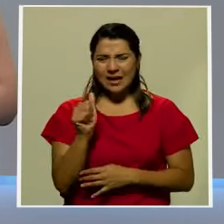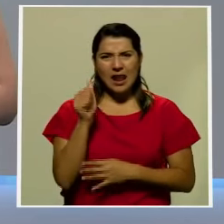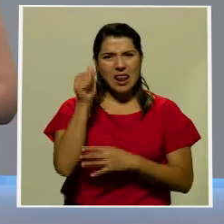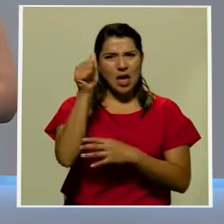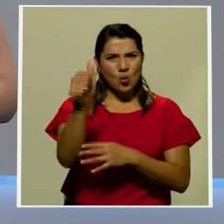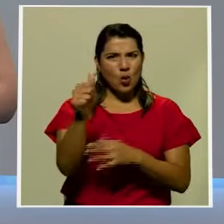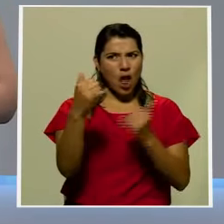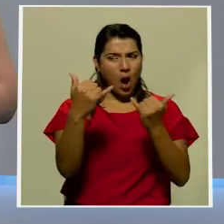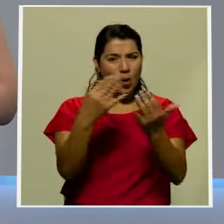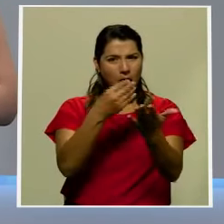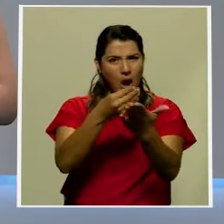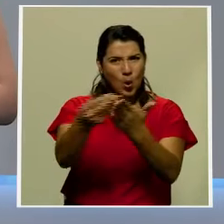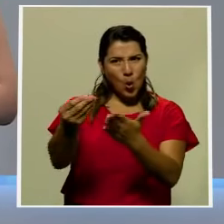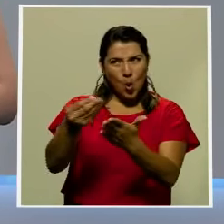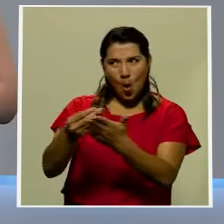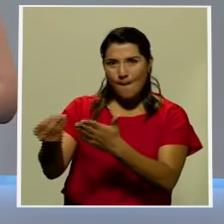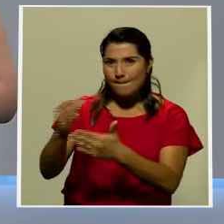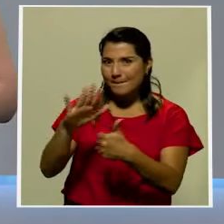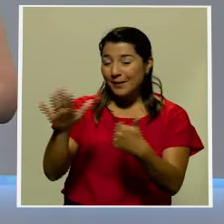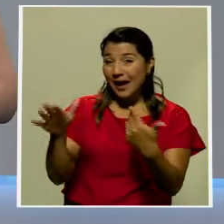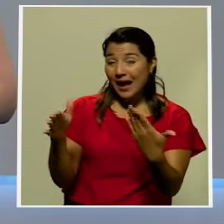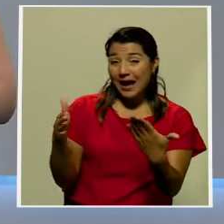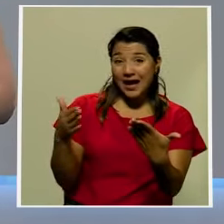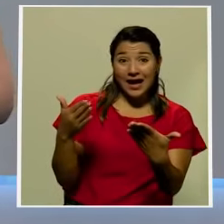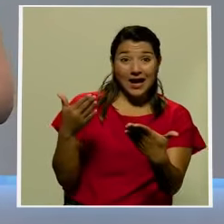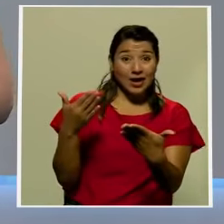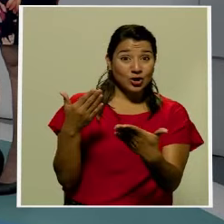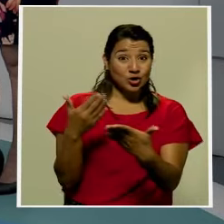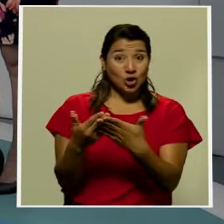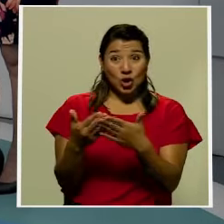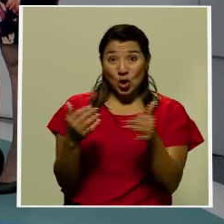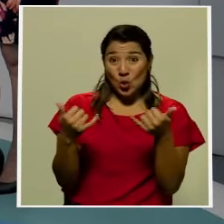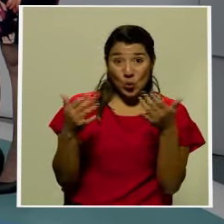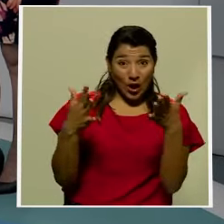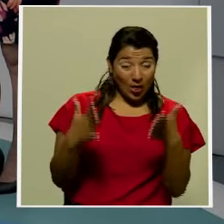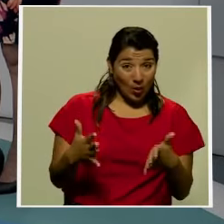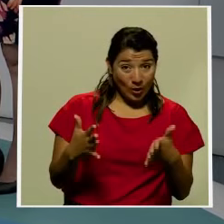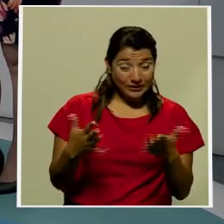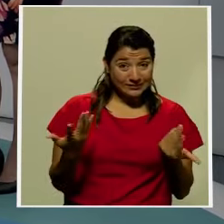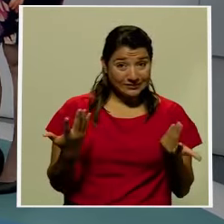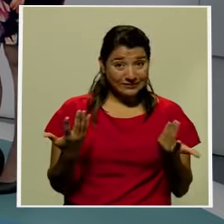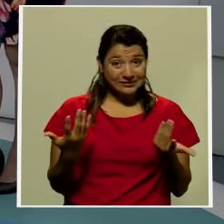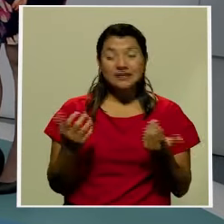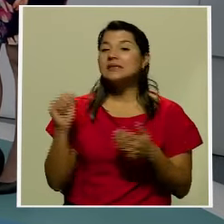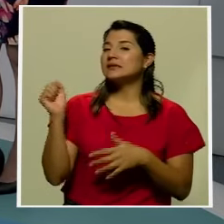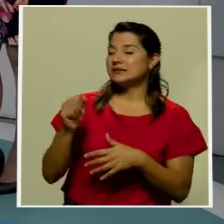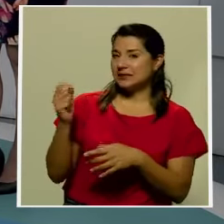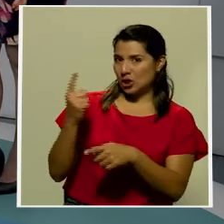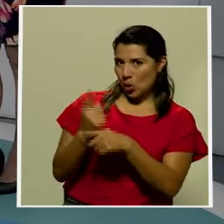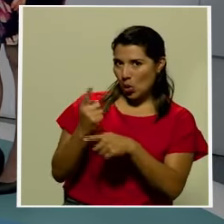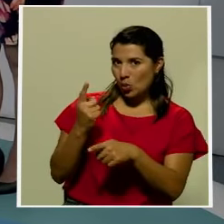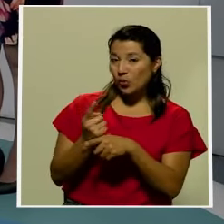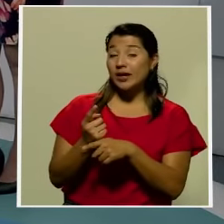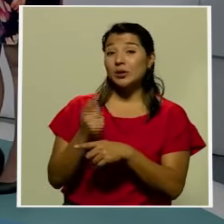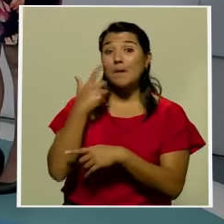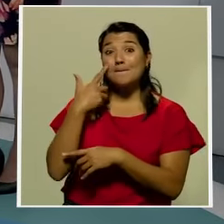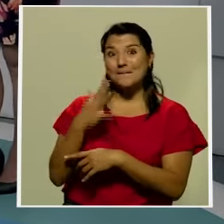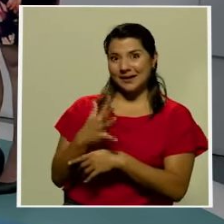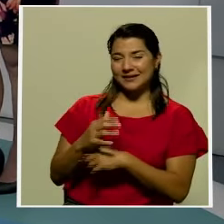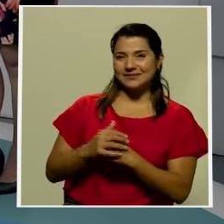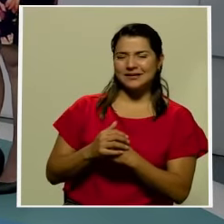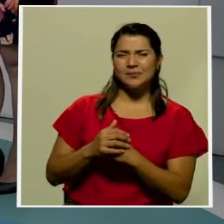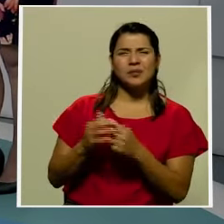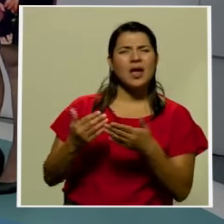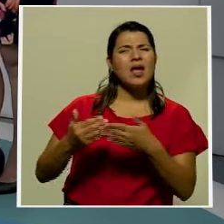comprándose todos los boletos para el próximo campeonato. Así mismo es, don Ernesto. Eso es todo lo que apunta. Hace